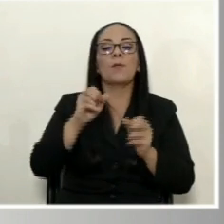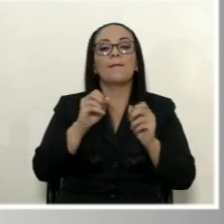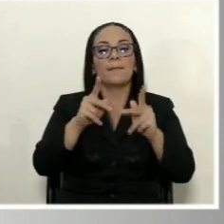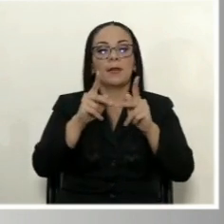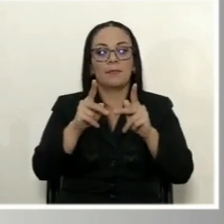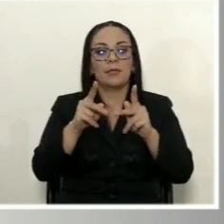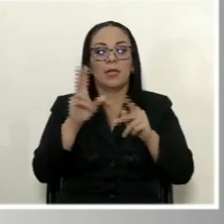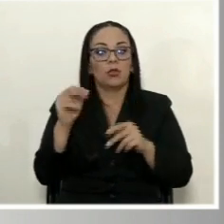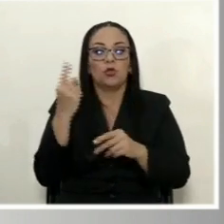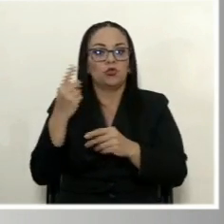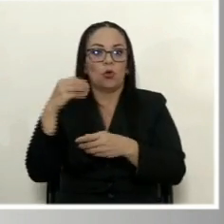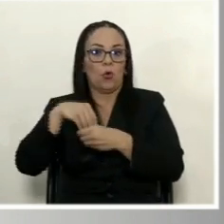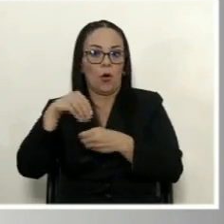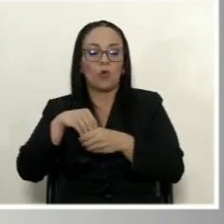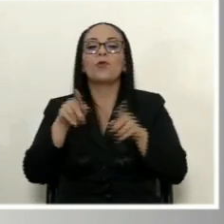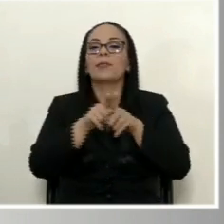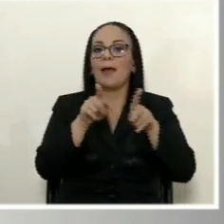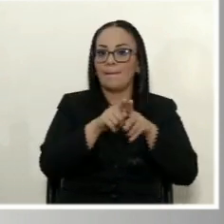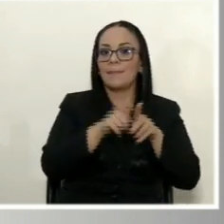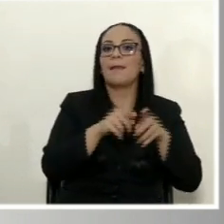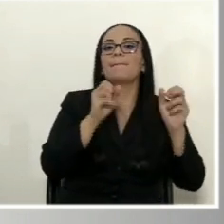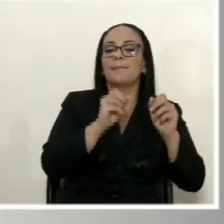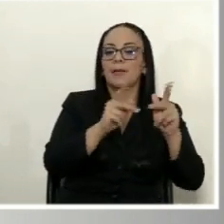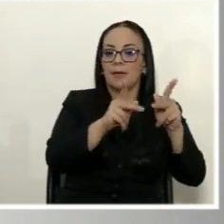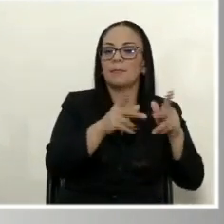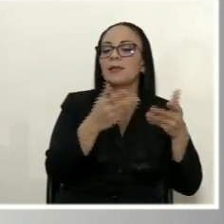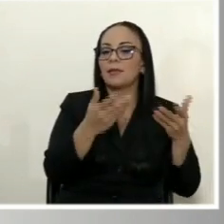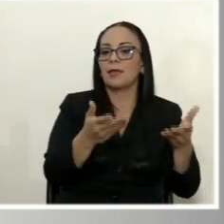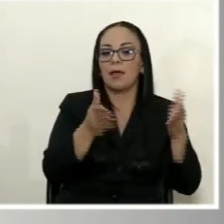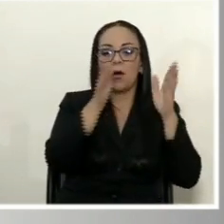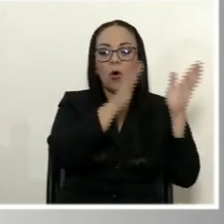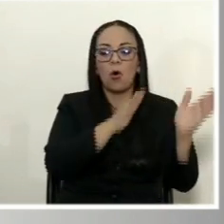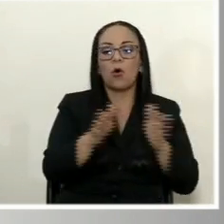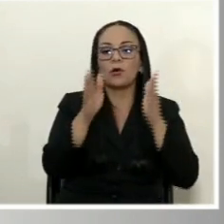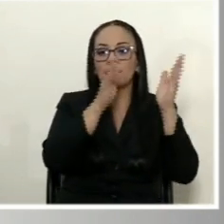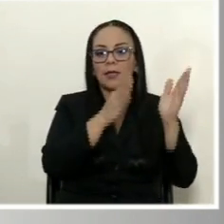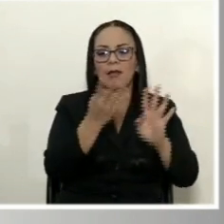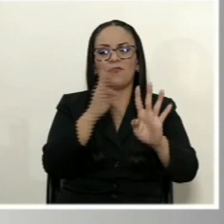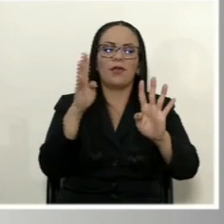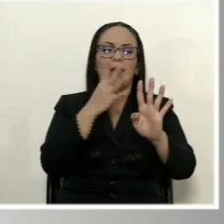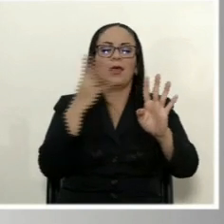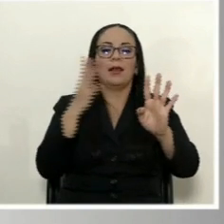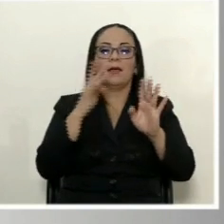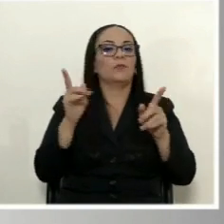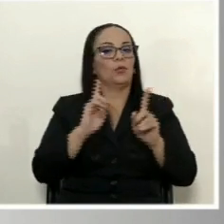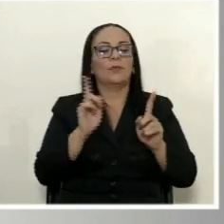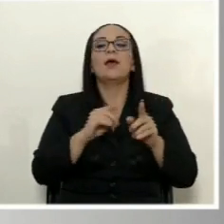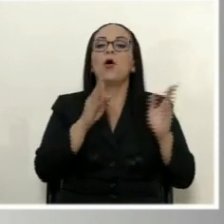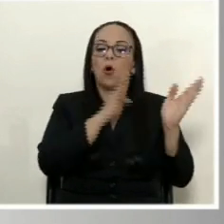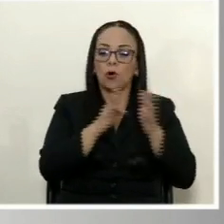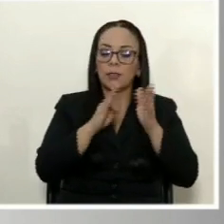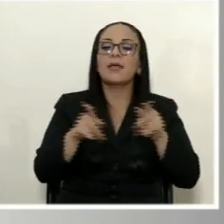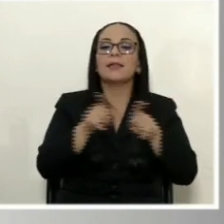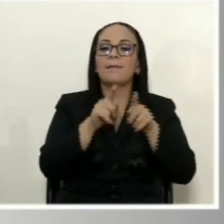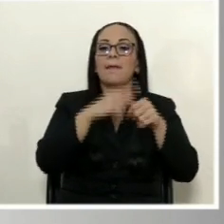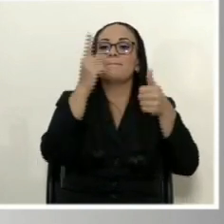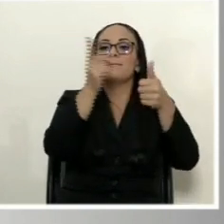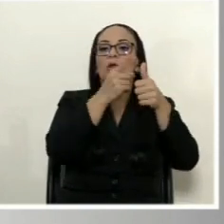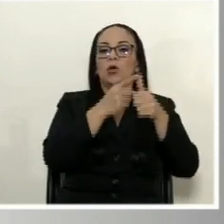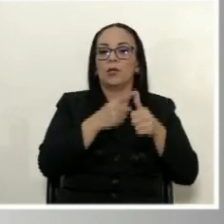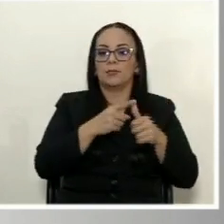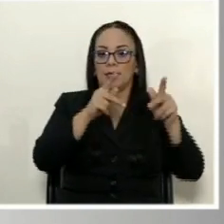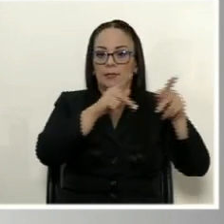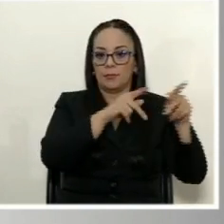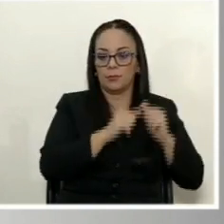generar ahorros, presidente, sino que también permite ordenar la fila y priorizar la fila. Y de esa manera entonces